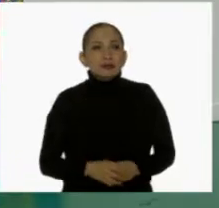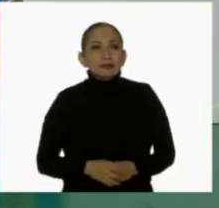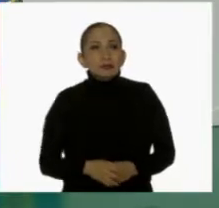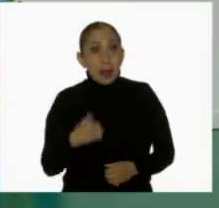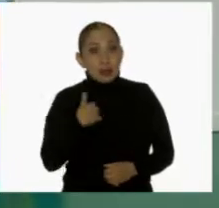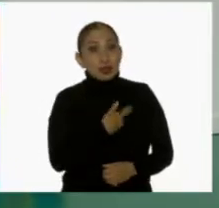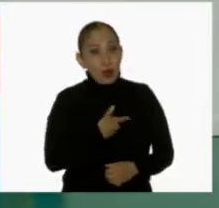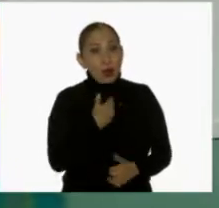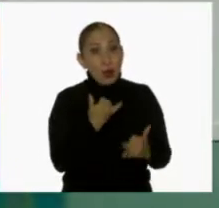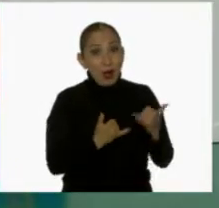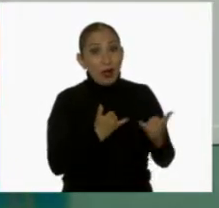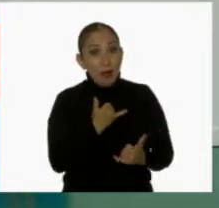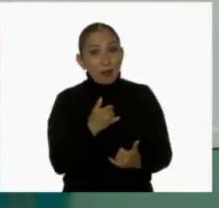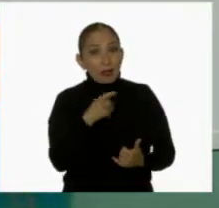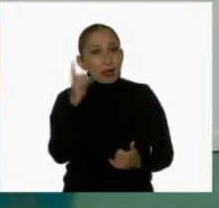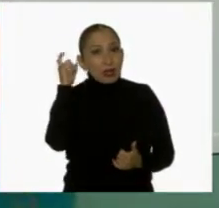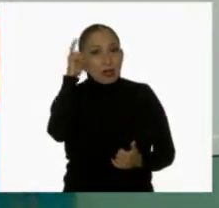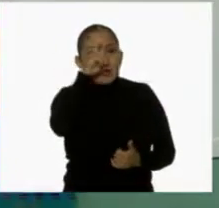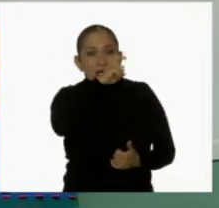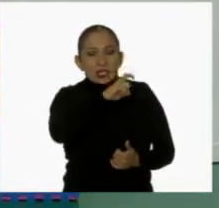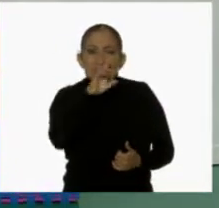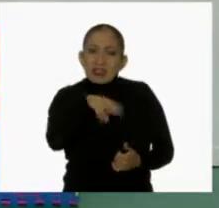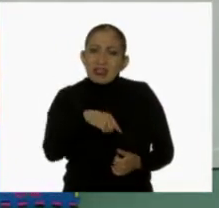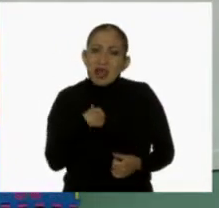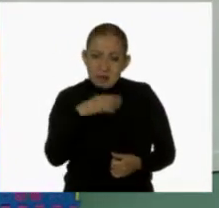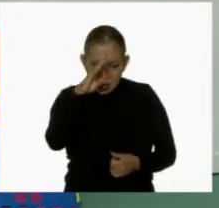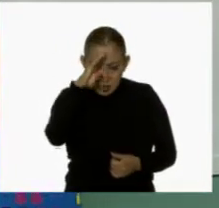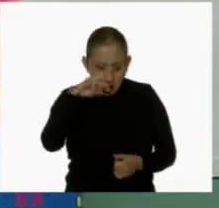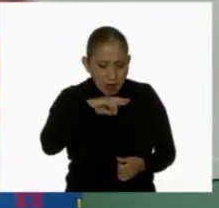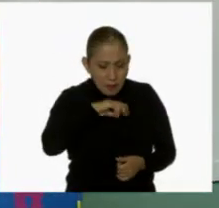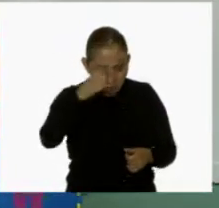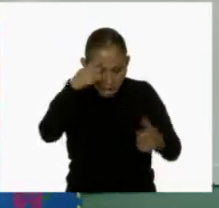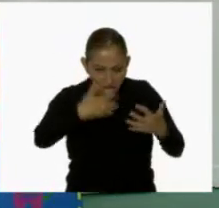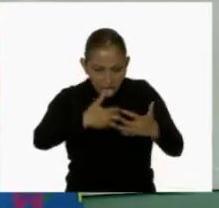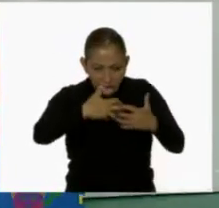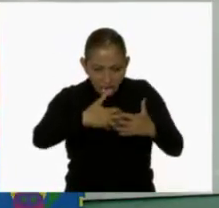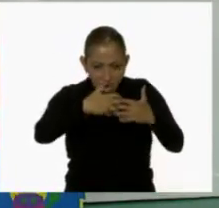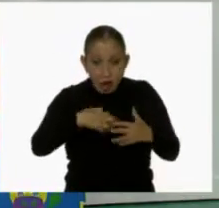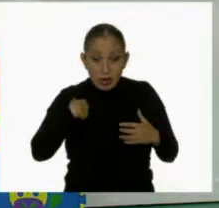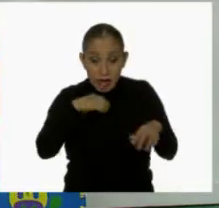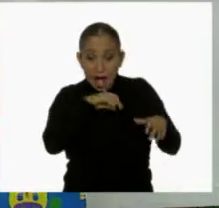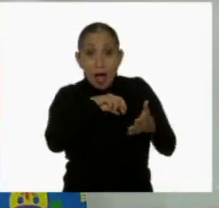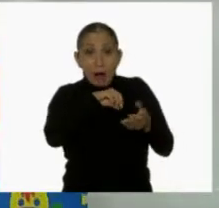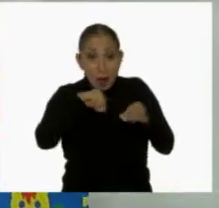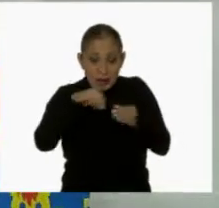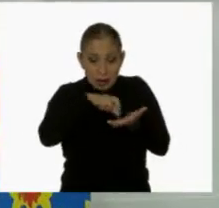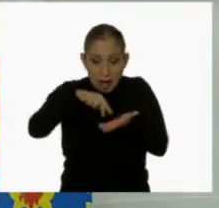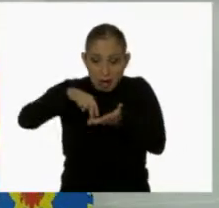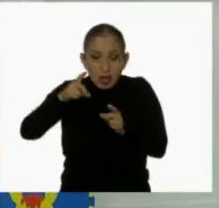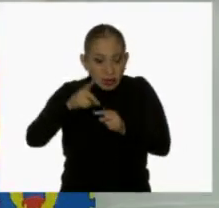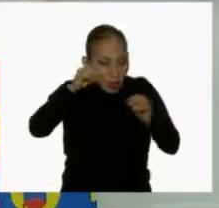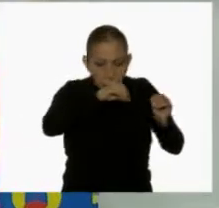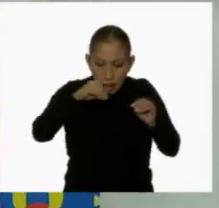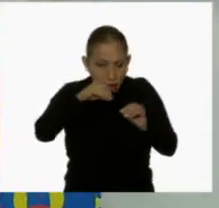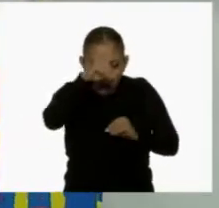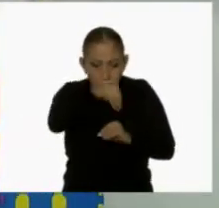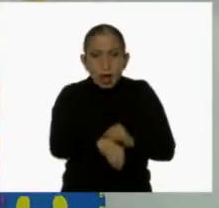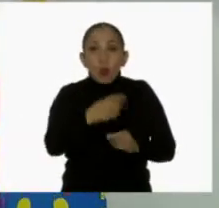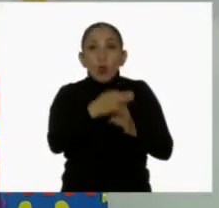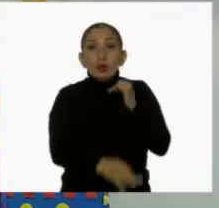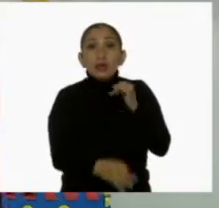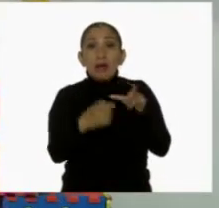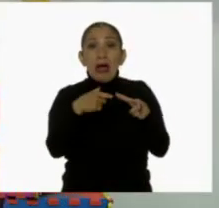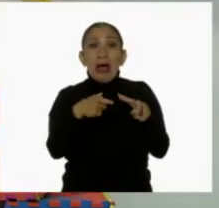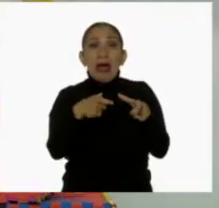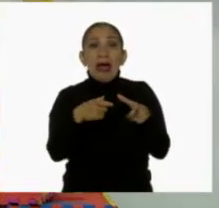Me gustó el juego, pero me costó muchísimo trabajo pensar rápido y sobre todo con este movimiento en donde colocar mi última